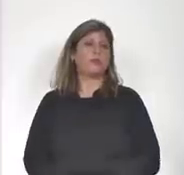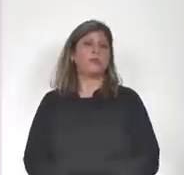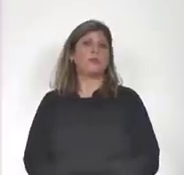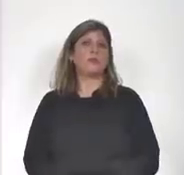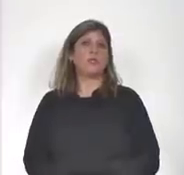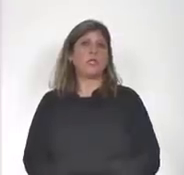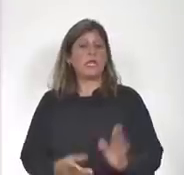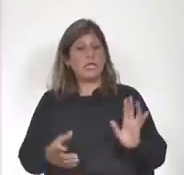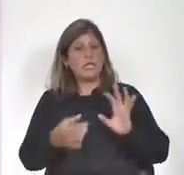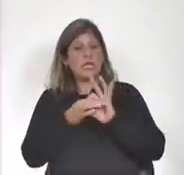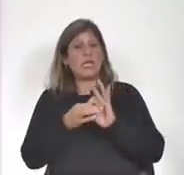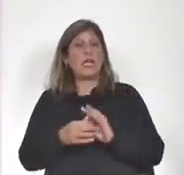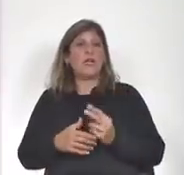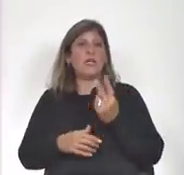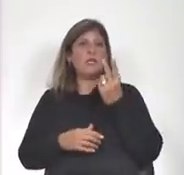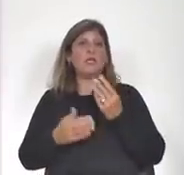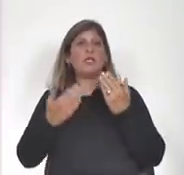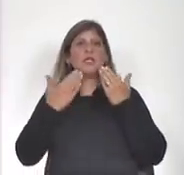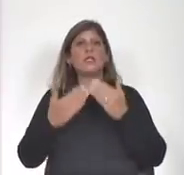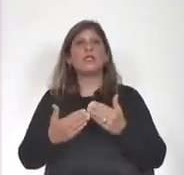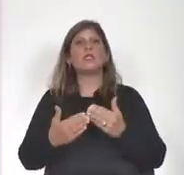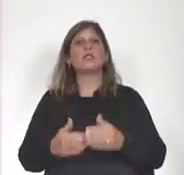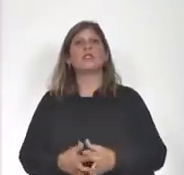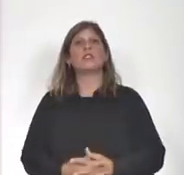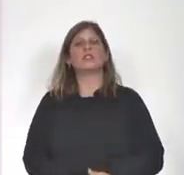y asociado a esto van dos preguntas más